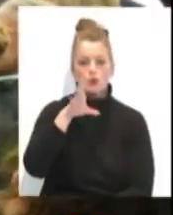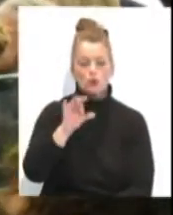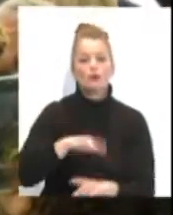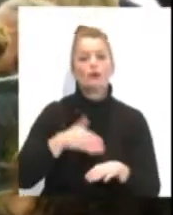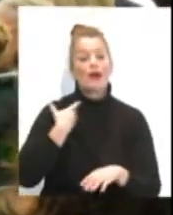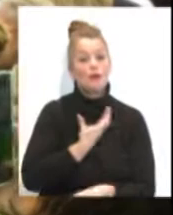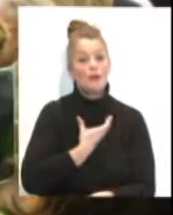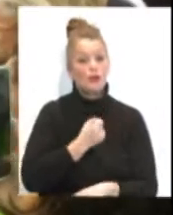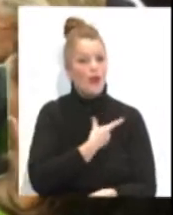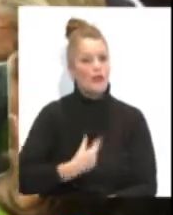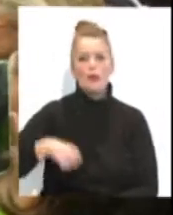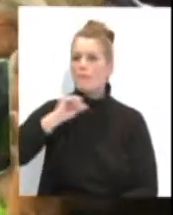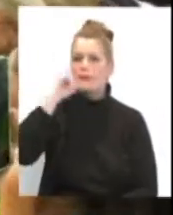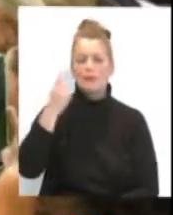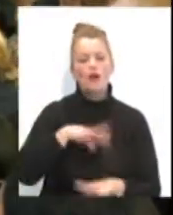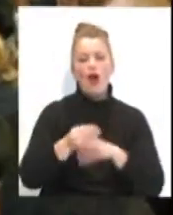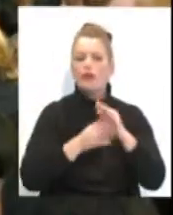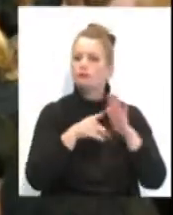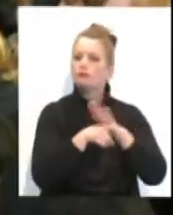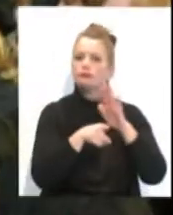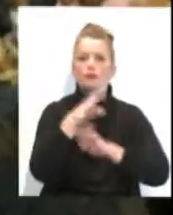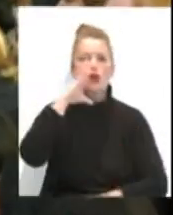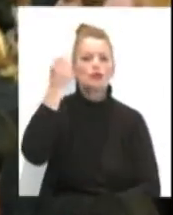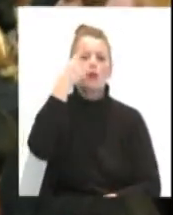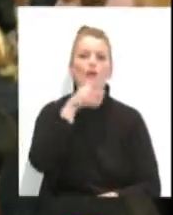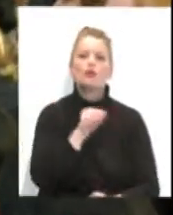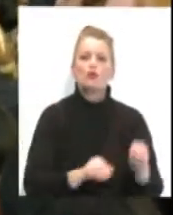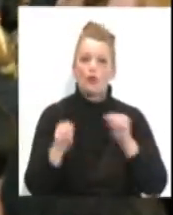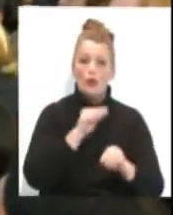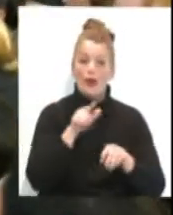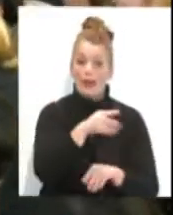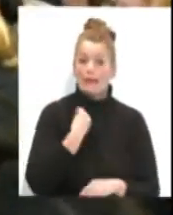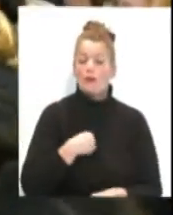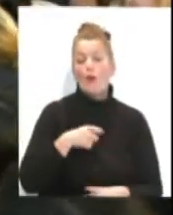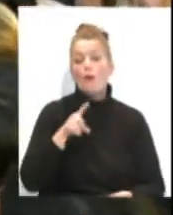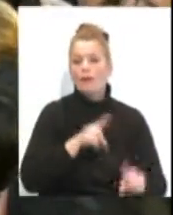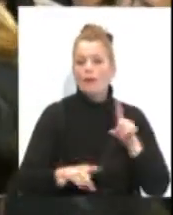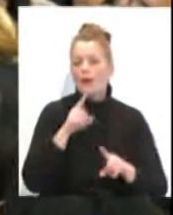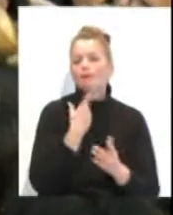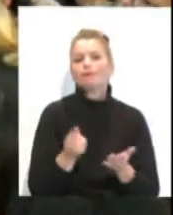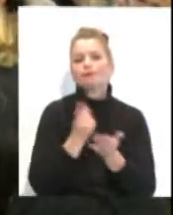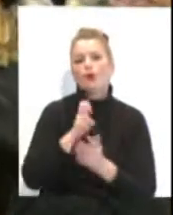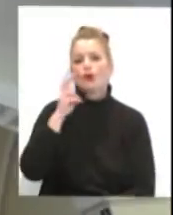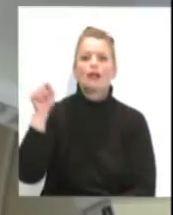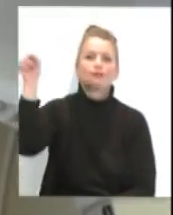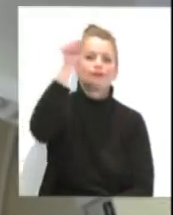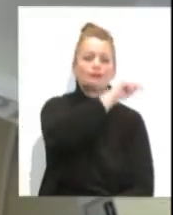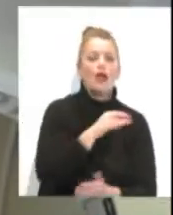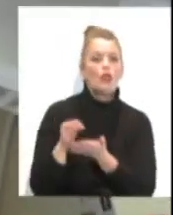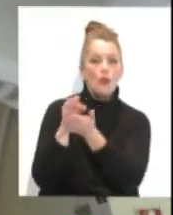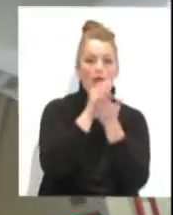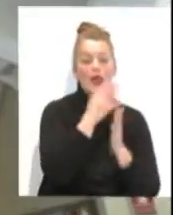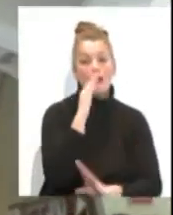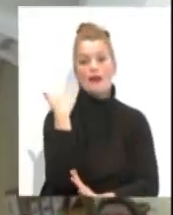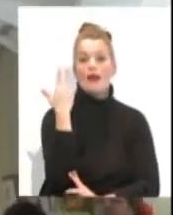ha sido el primer consistorio en gestionar y conseguir una solución, ya que este mismo problema se ha originado en otras ciudades. El pasado